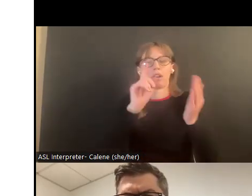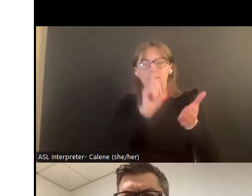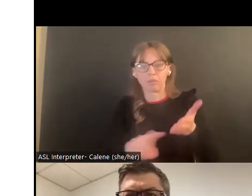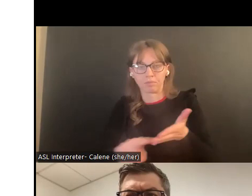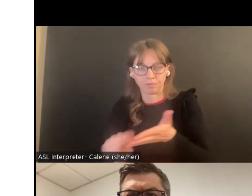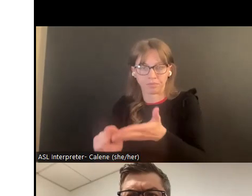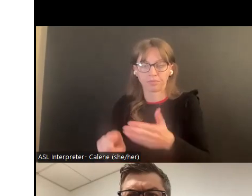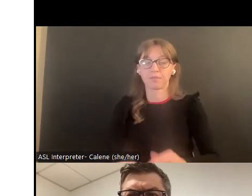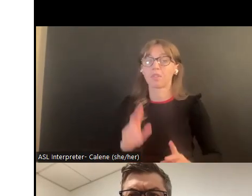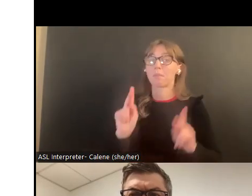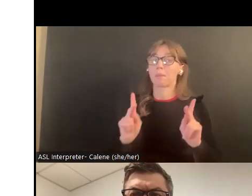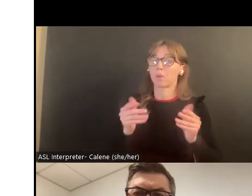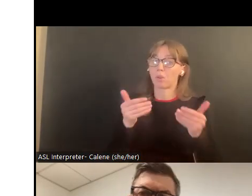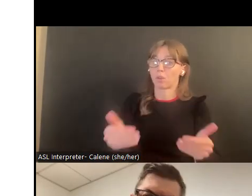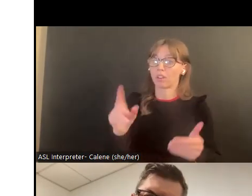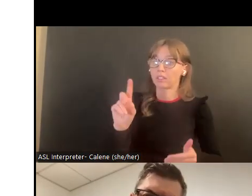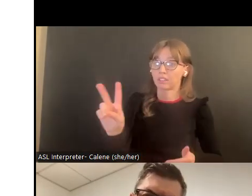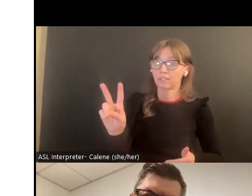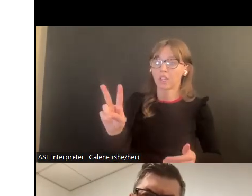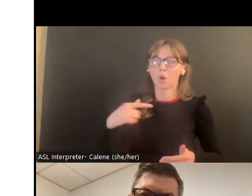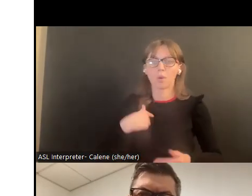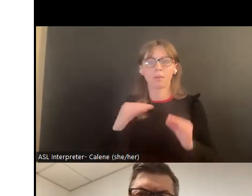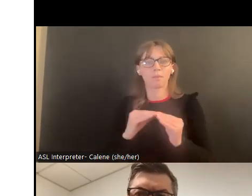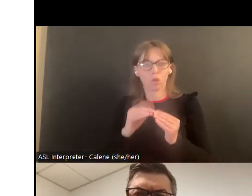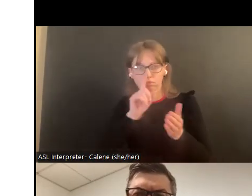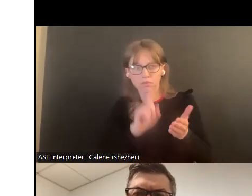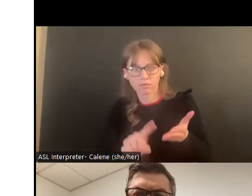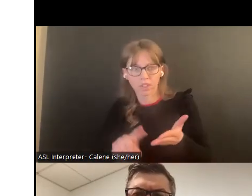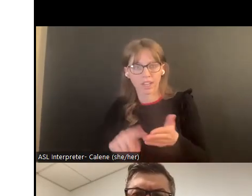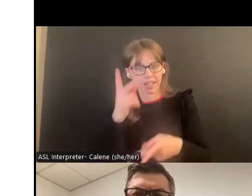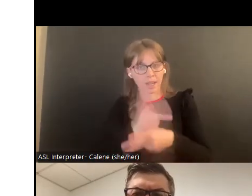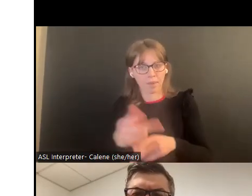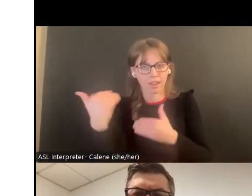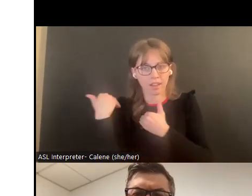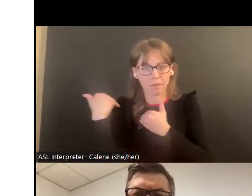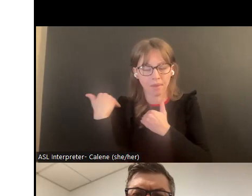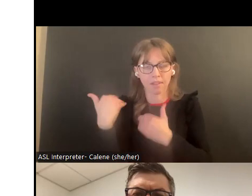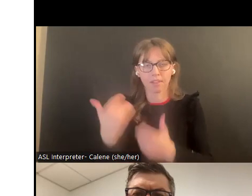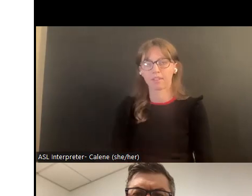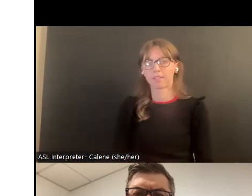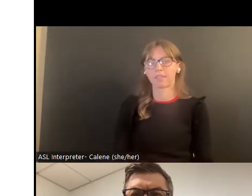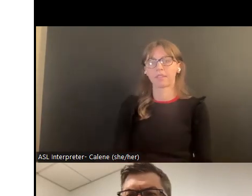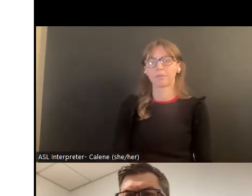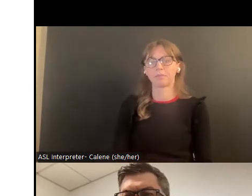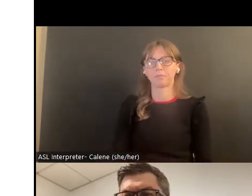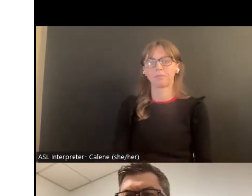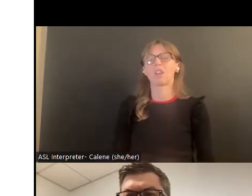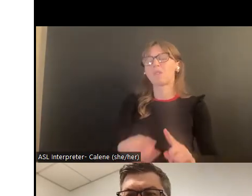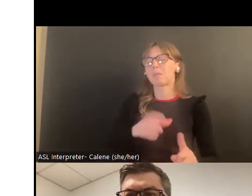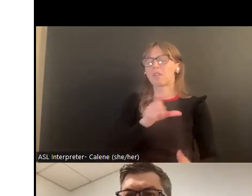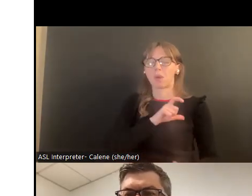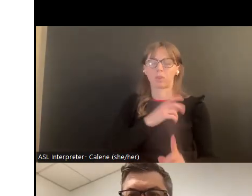y aumentar el nivel de investigaciones de lo que son casos de